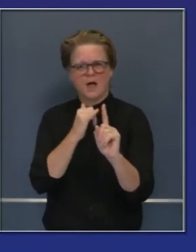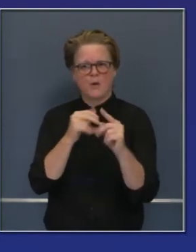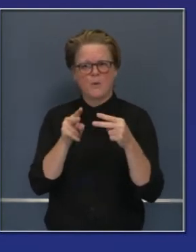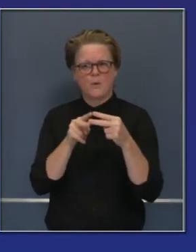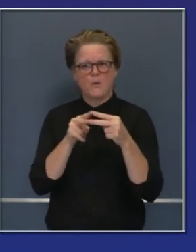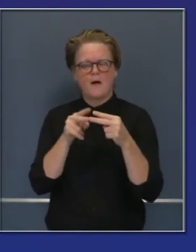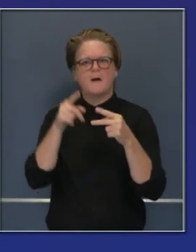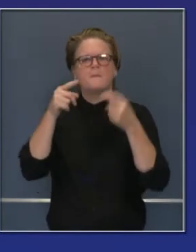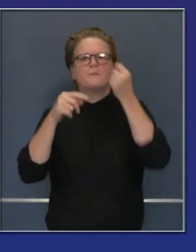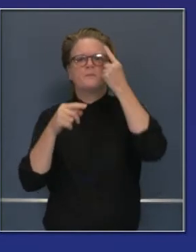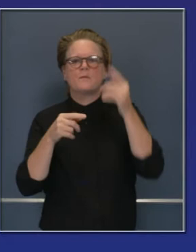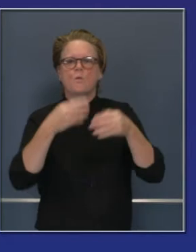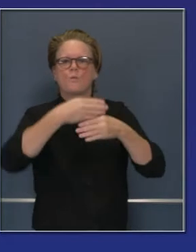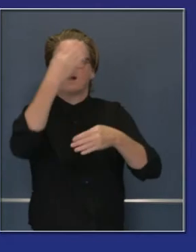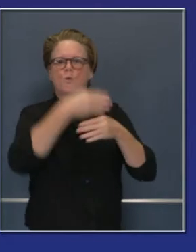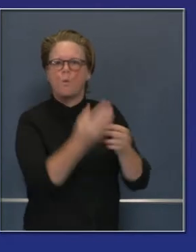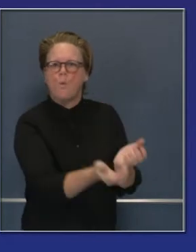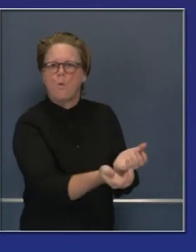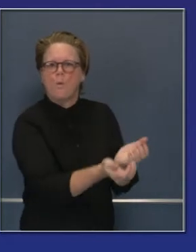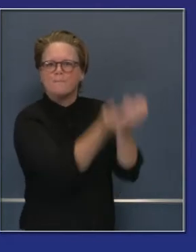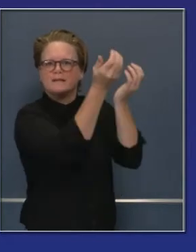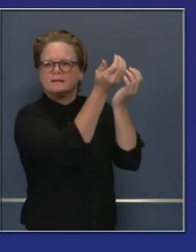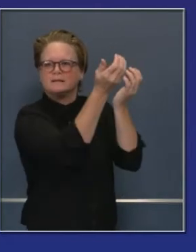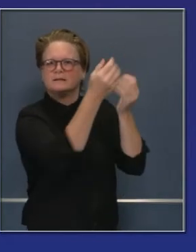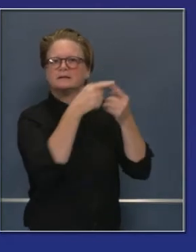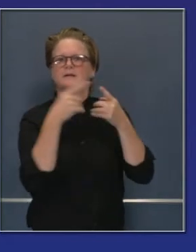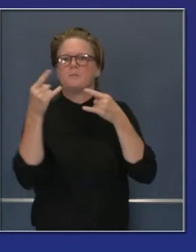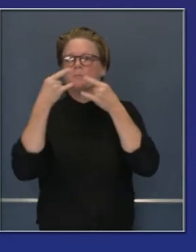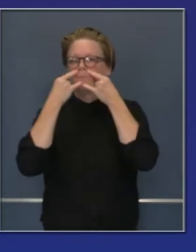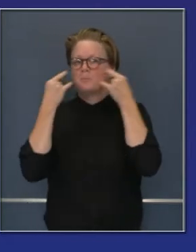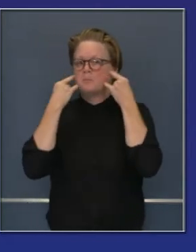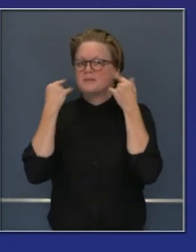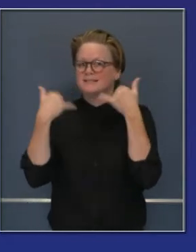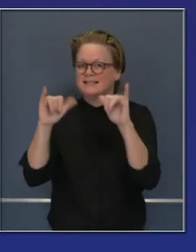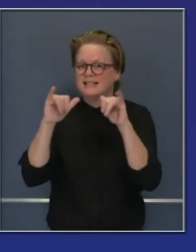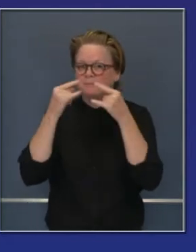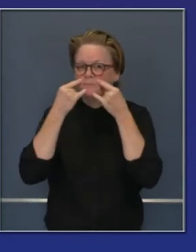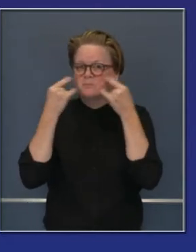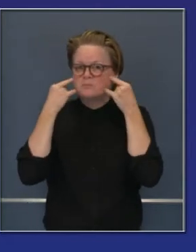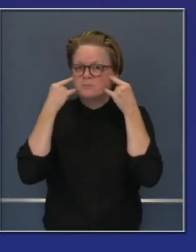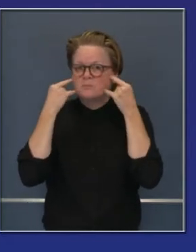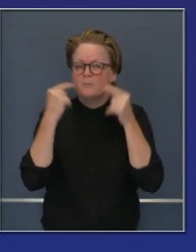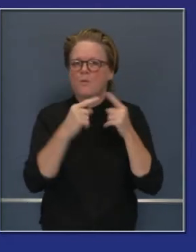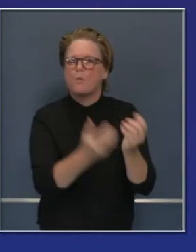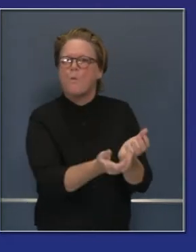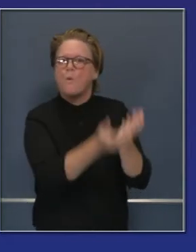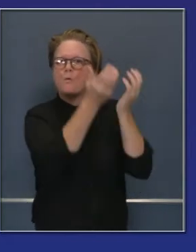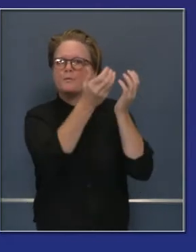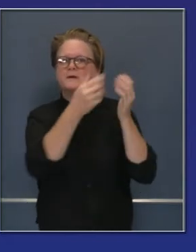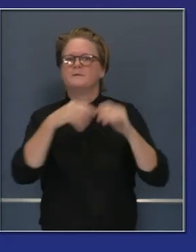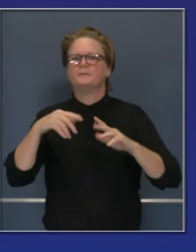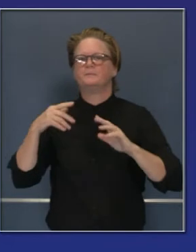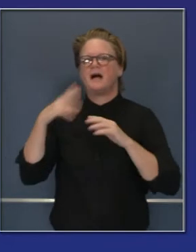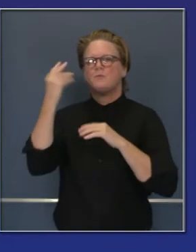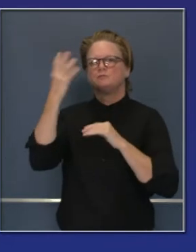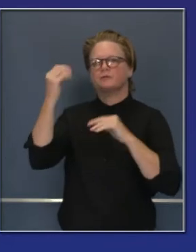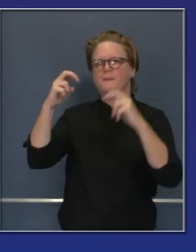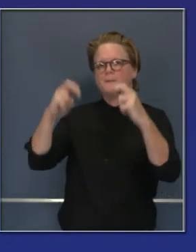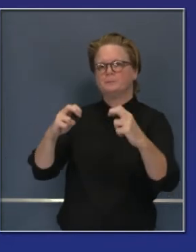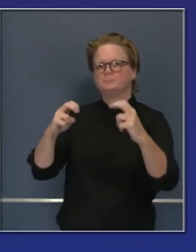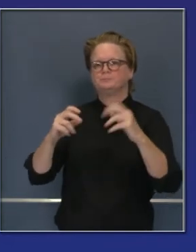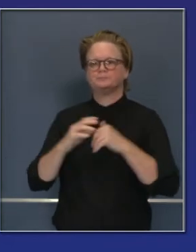puertas para mantener circulación del aire hacia adentro. Use su mascarilla y guarden distancia. Y por supuesto,